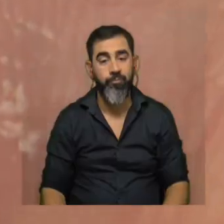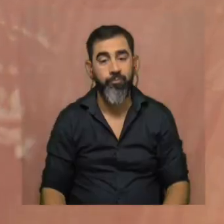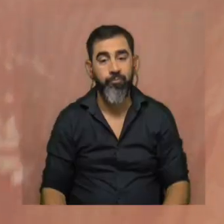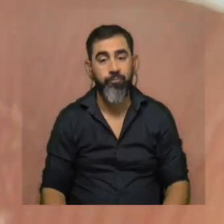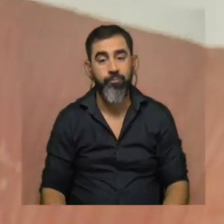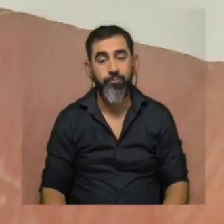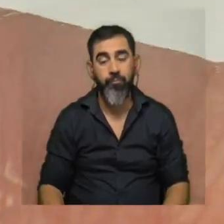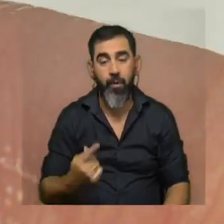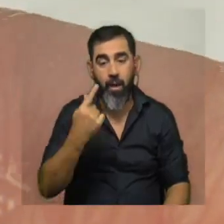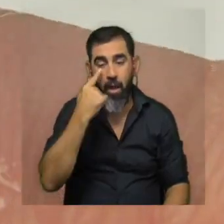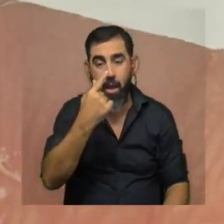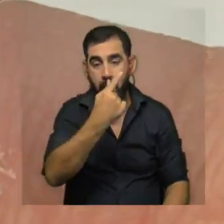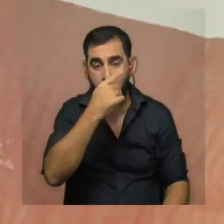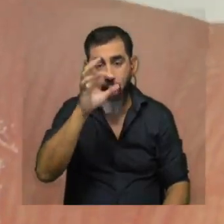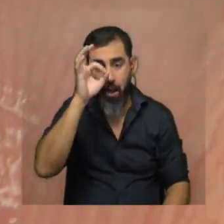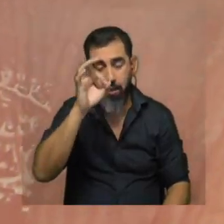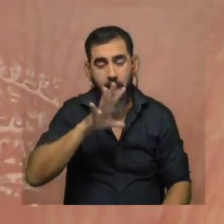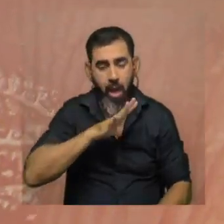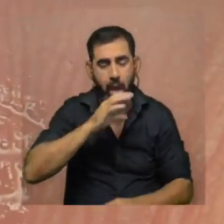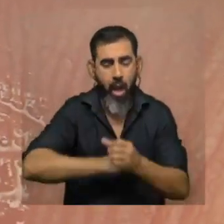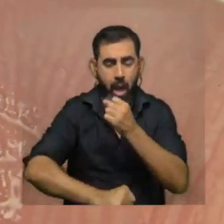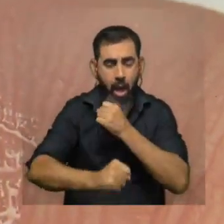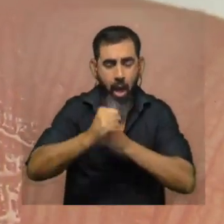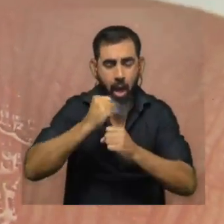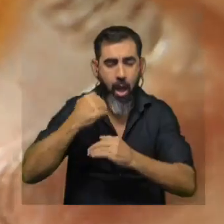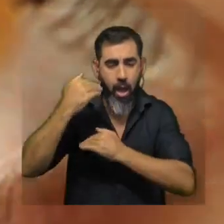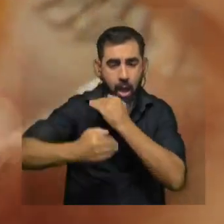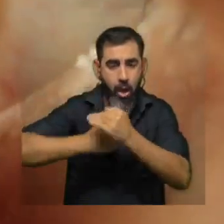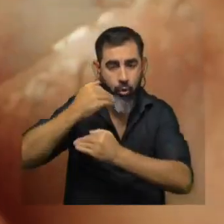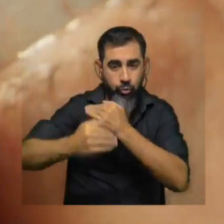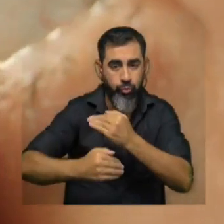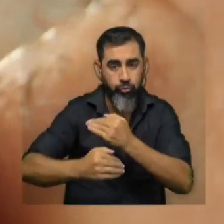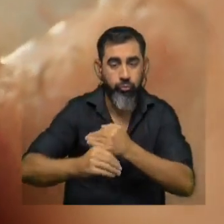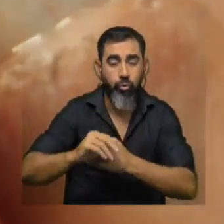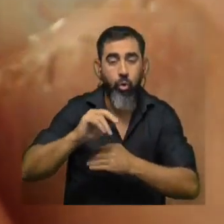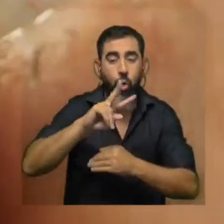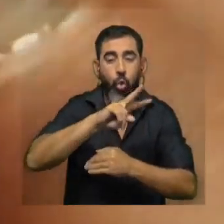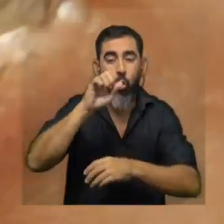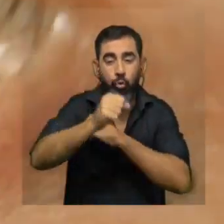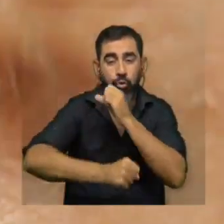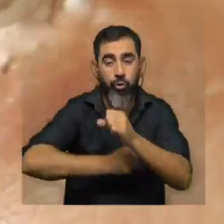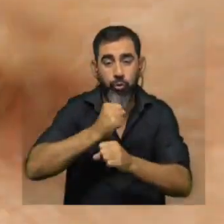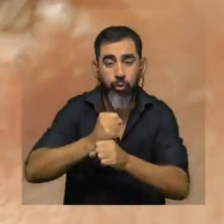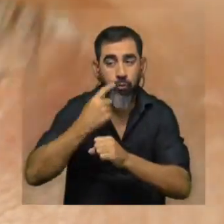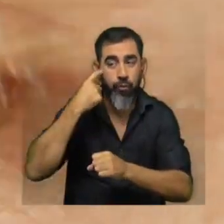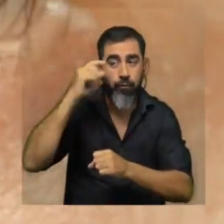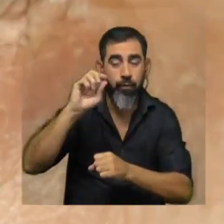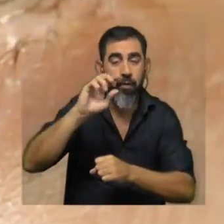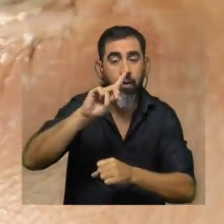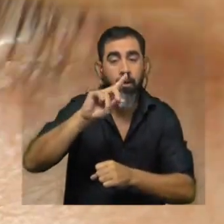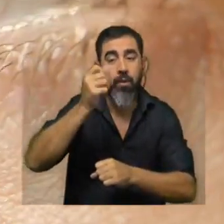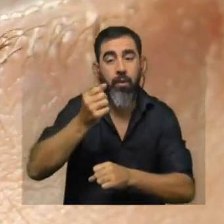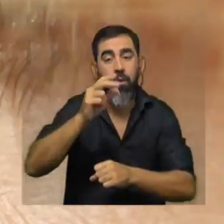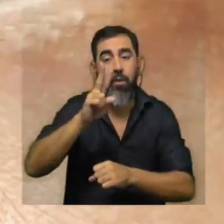los lentes de contacto ya tienen unos cuantos años de evolución más de dos siglos después de los bocetos de Leonardo da Vinci